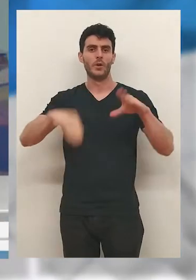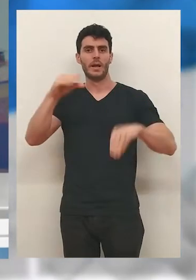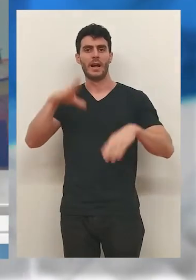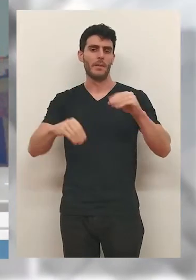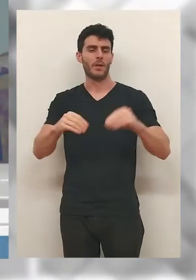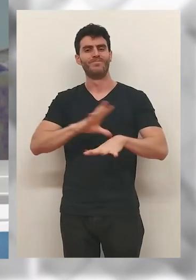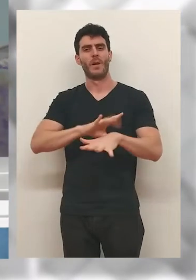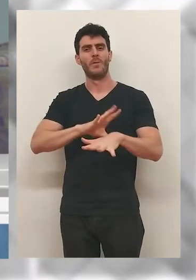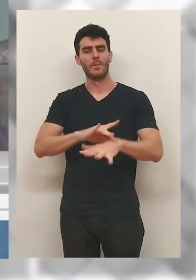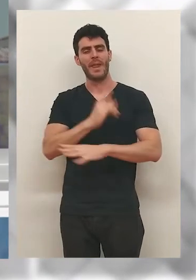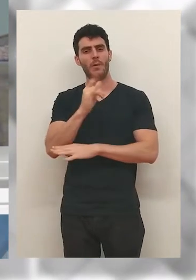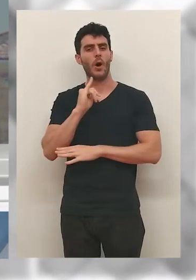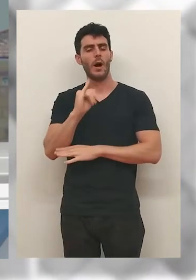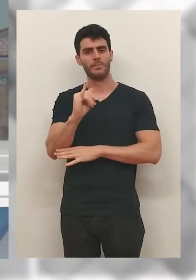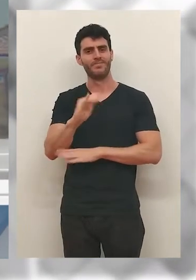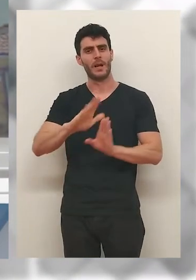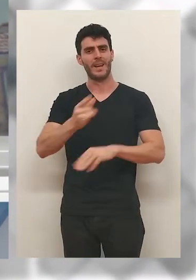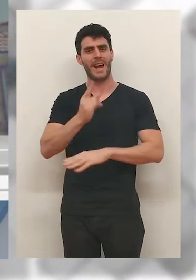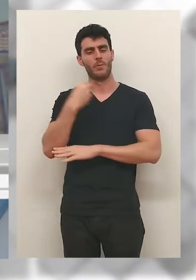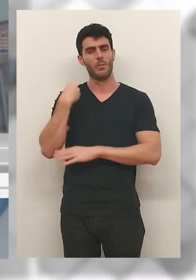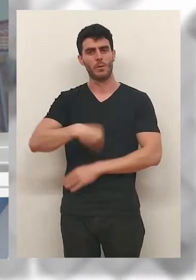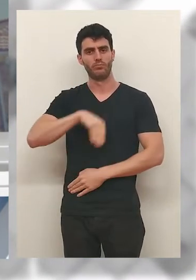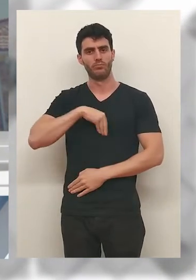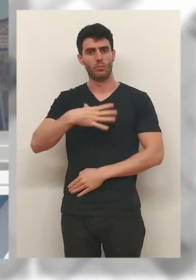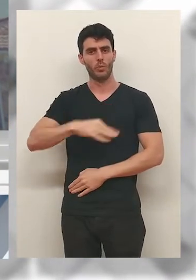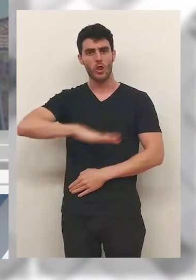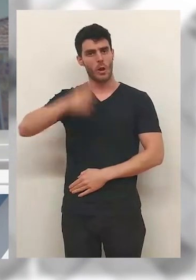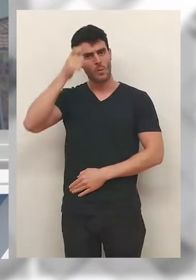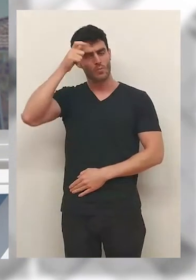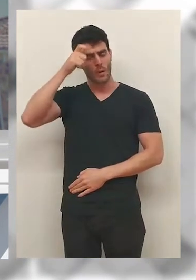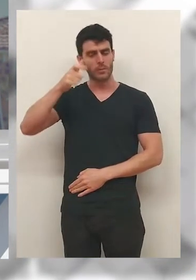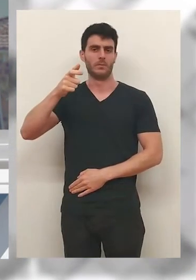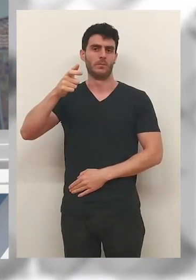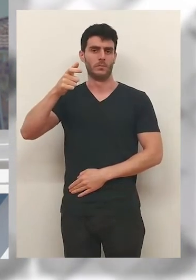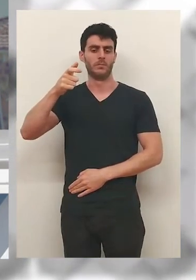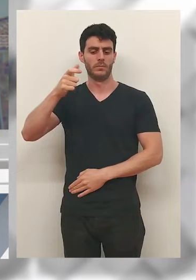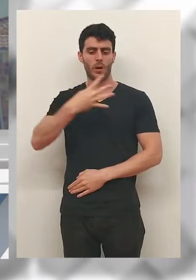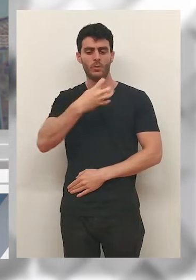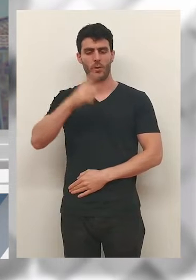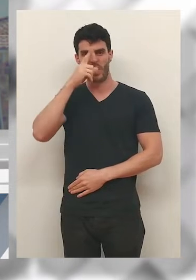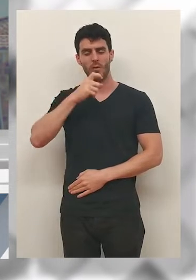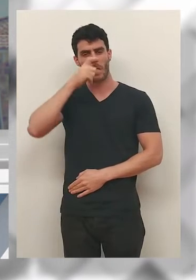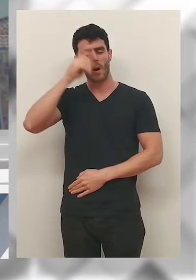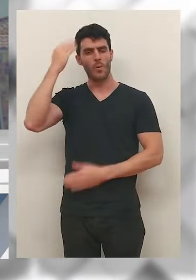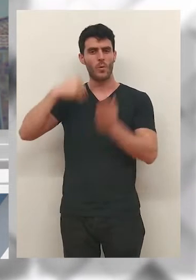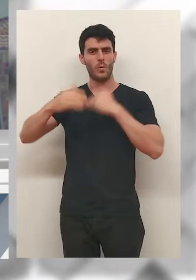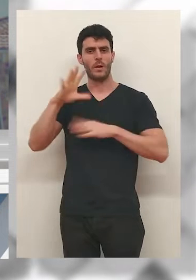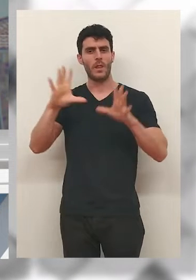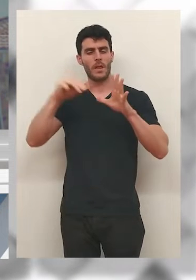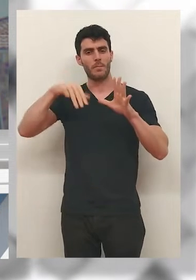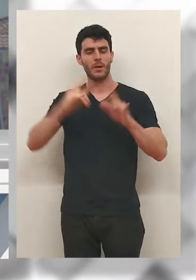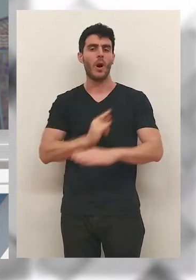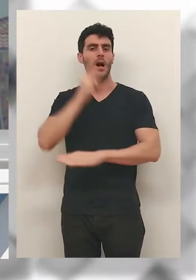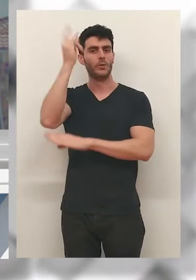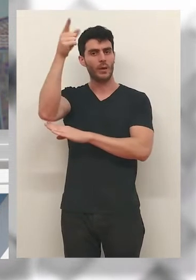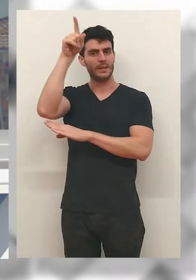Centenario del Rasío de Camero sufre grafiosis, una enfermedad que puede matar al árbol. Situado en la Plaza del Pueblo, tiene más de 400 años